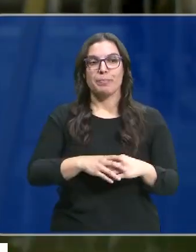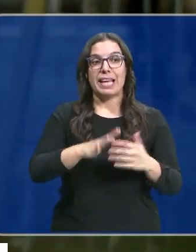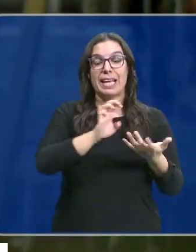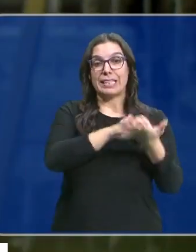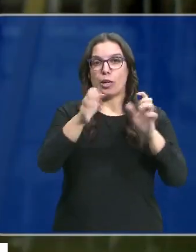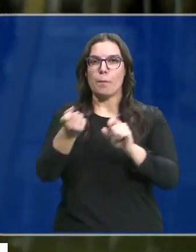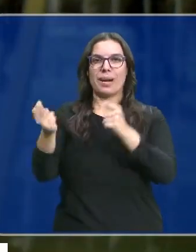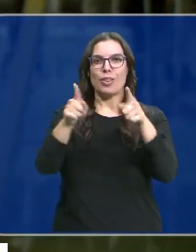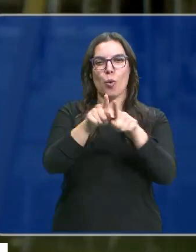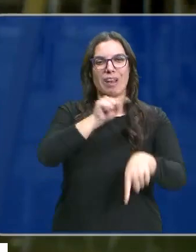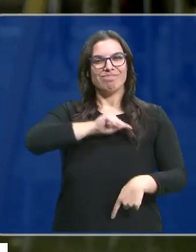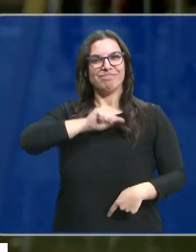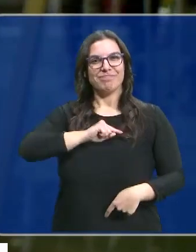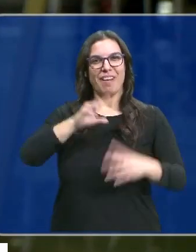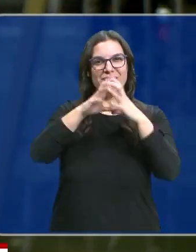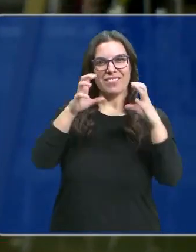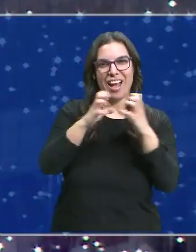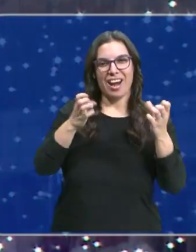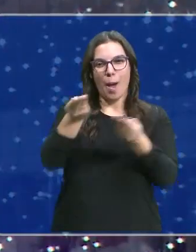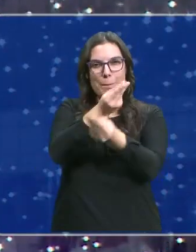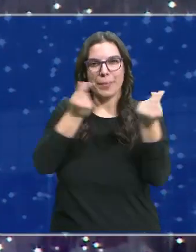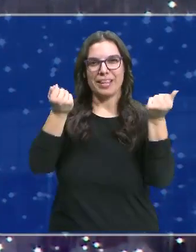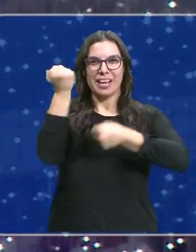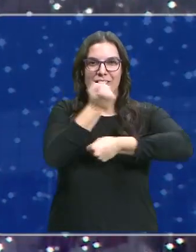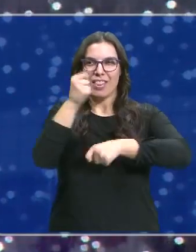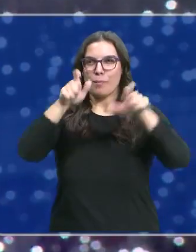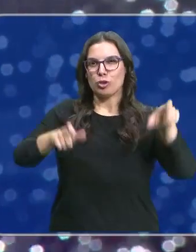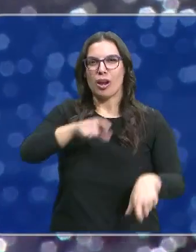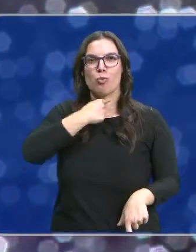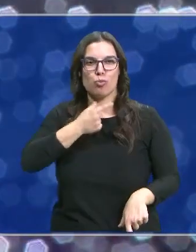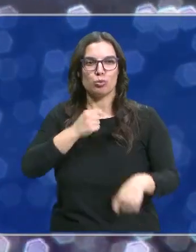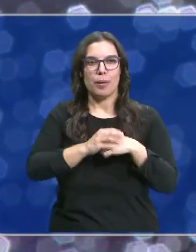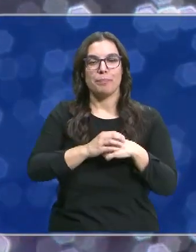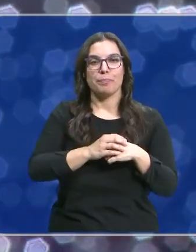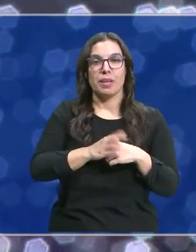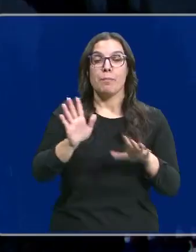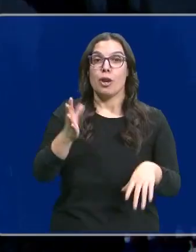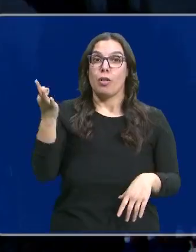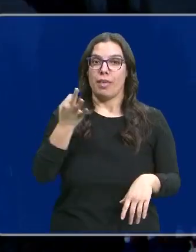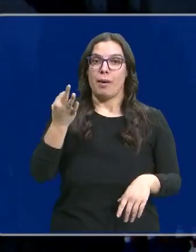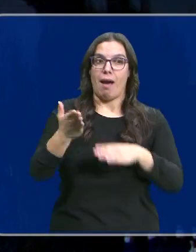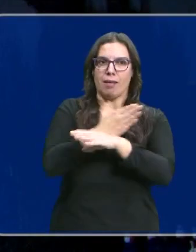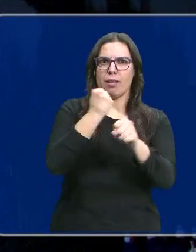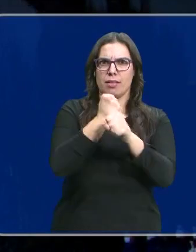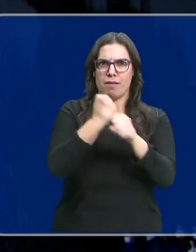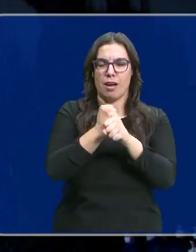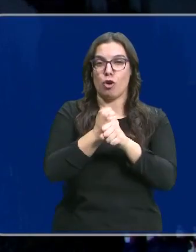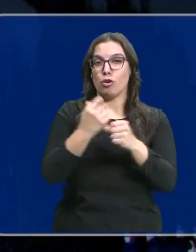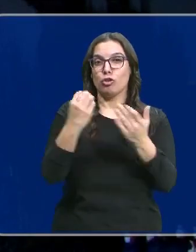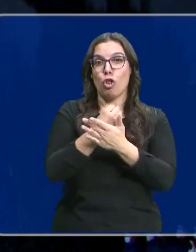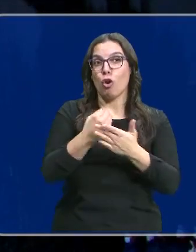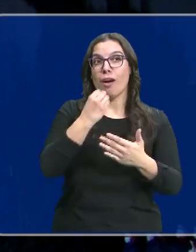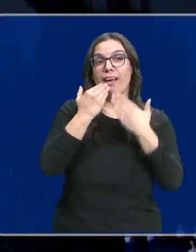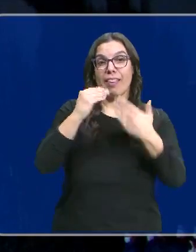a ese espíritu navideño con una iluminación que gusta. Y para que gusten hay un gran trabajo detrás. Todo nace de la